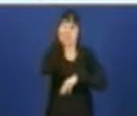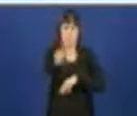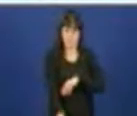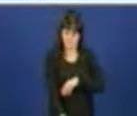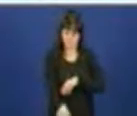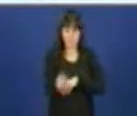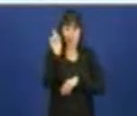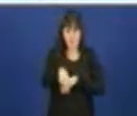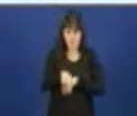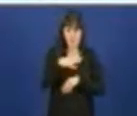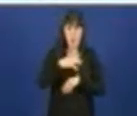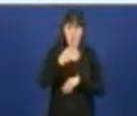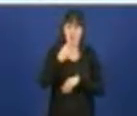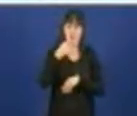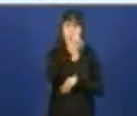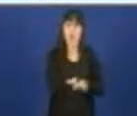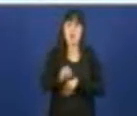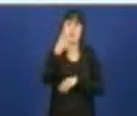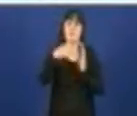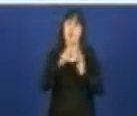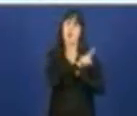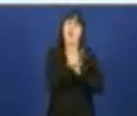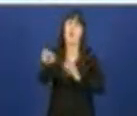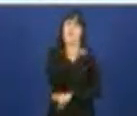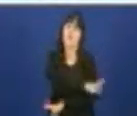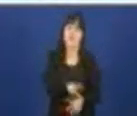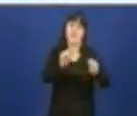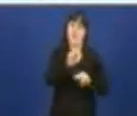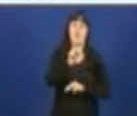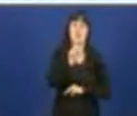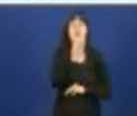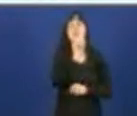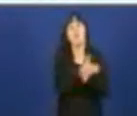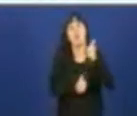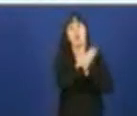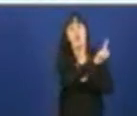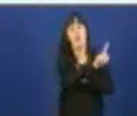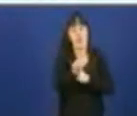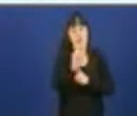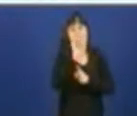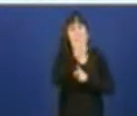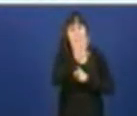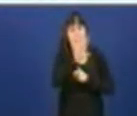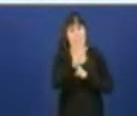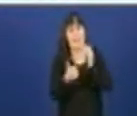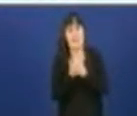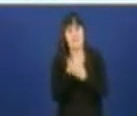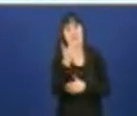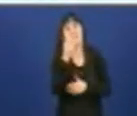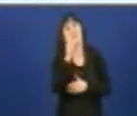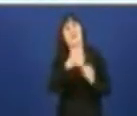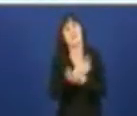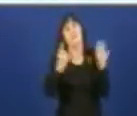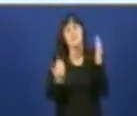rematamos o ano 2011 que a prioridade unha en 15 das a 6 días e a prioridade dous entre 58